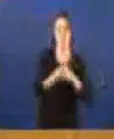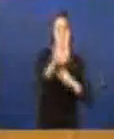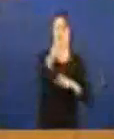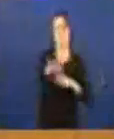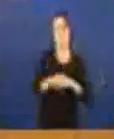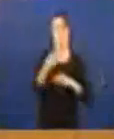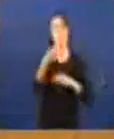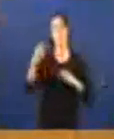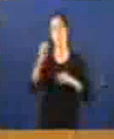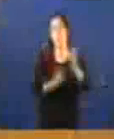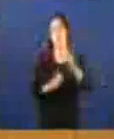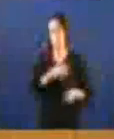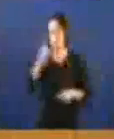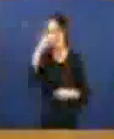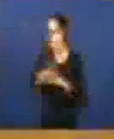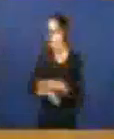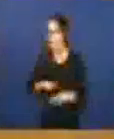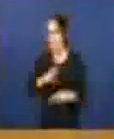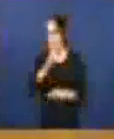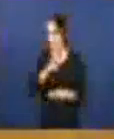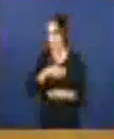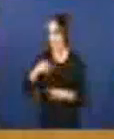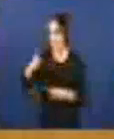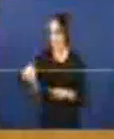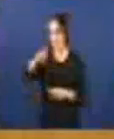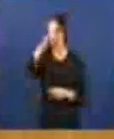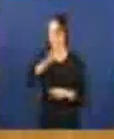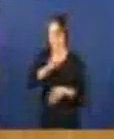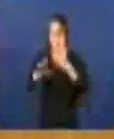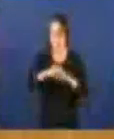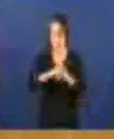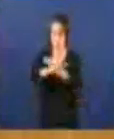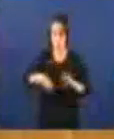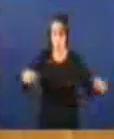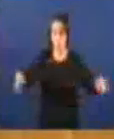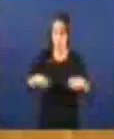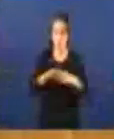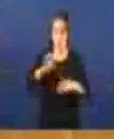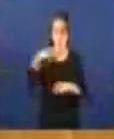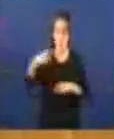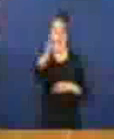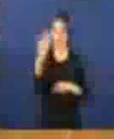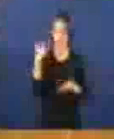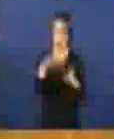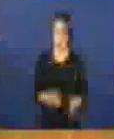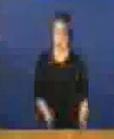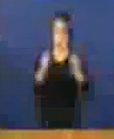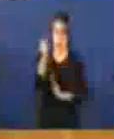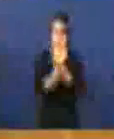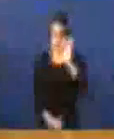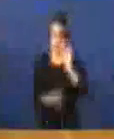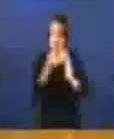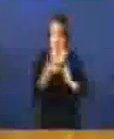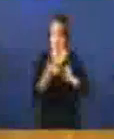facer vostedes porque quero recordar que as emendas do grupo no debate de totalidade dos orzamentos daban